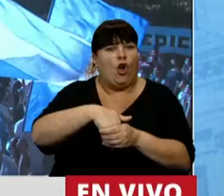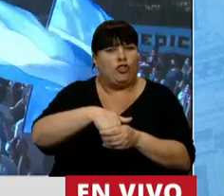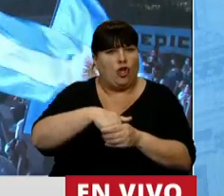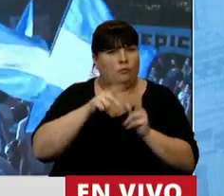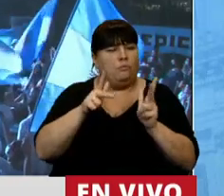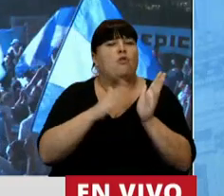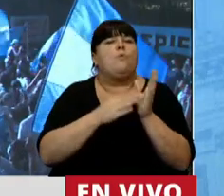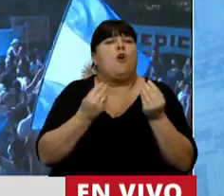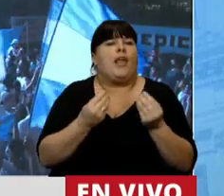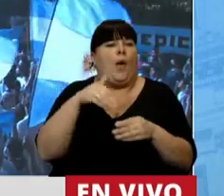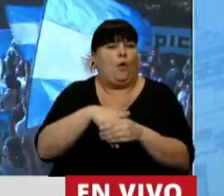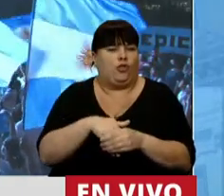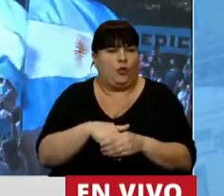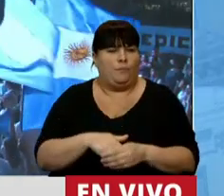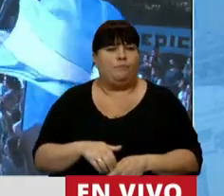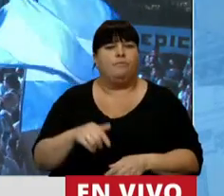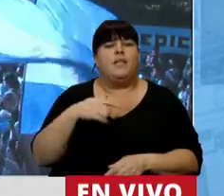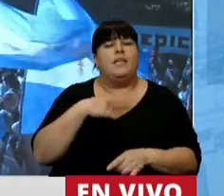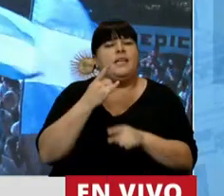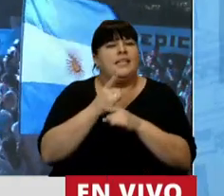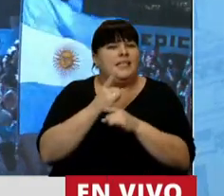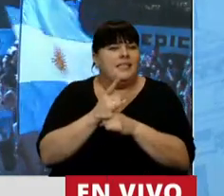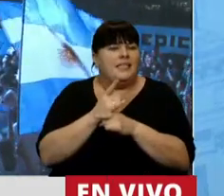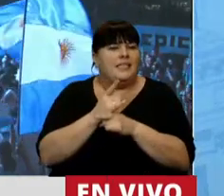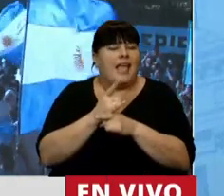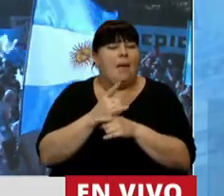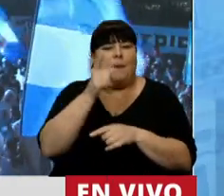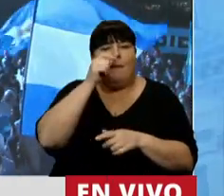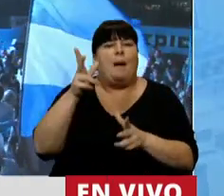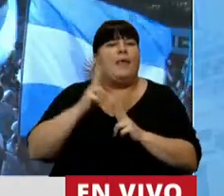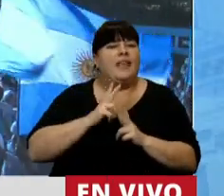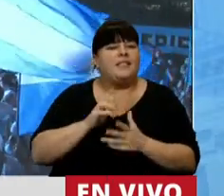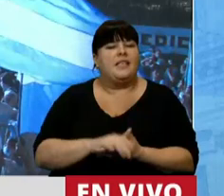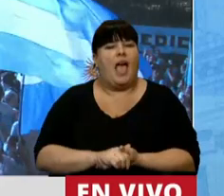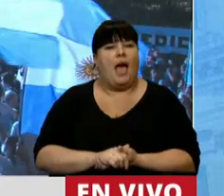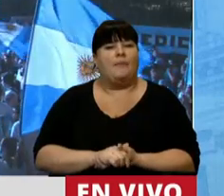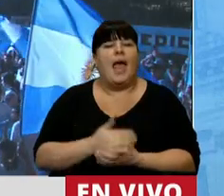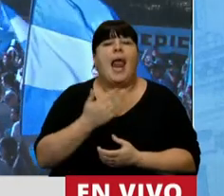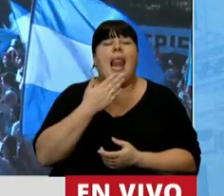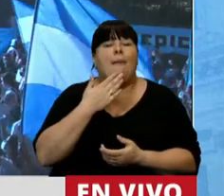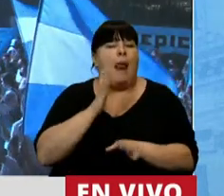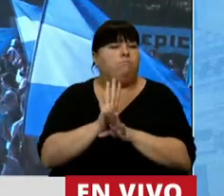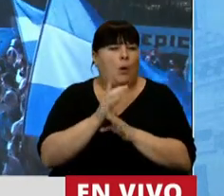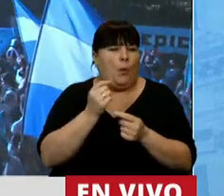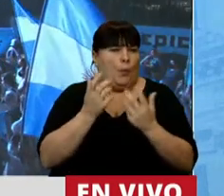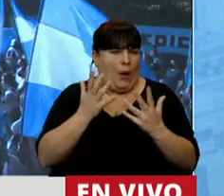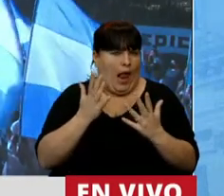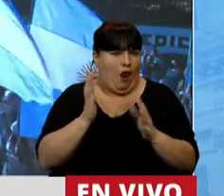presidente. Mi viejo siempre nos decía que la palabra es un documento